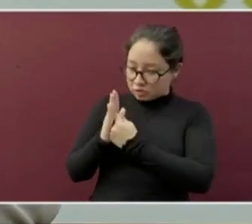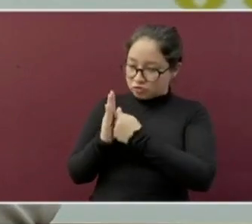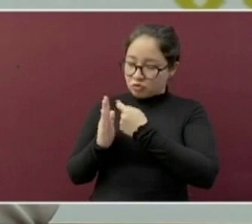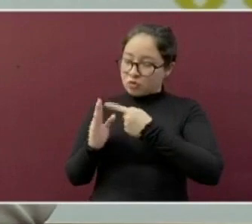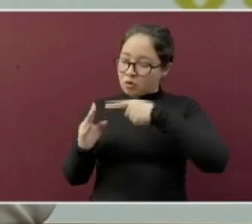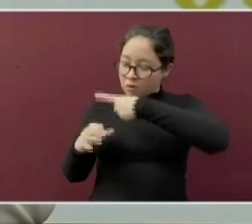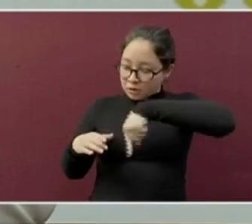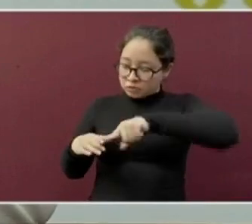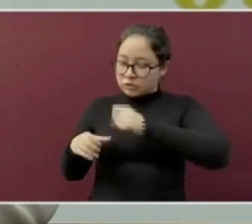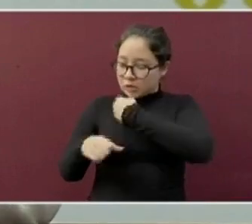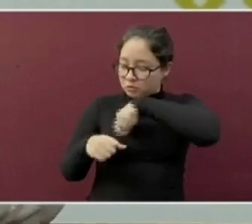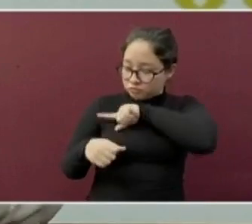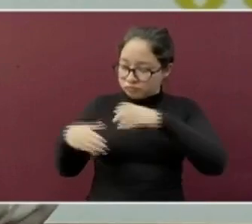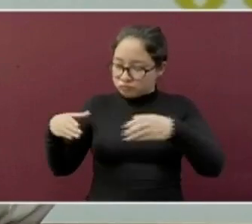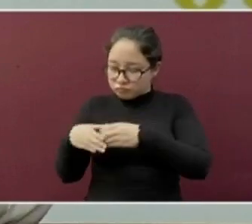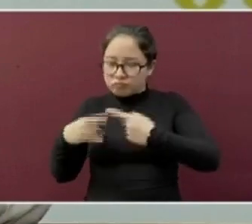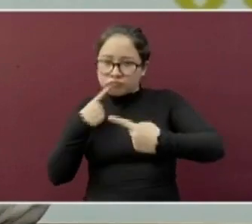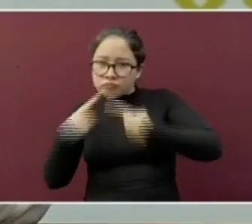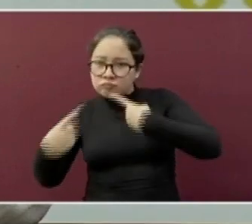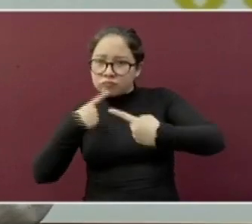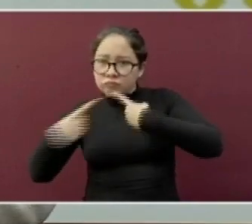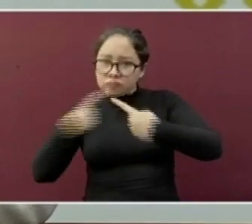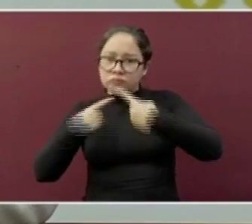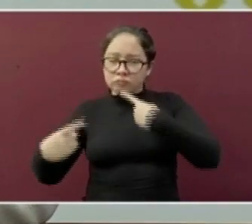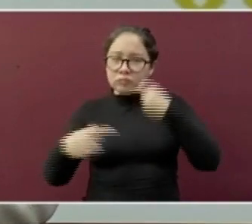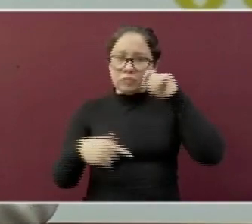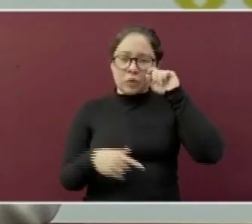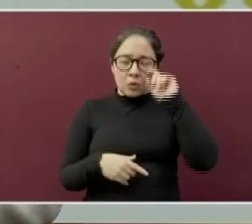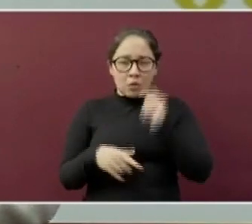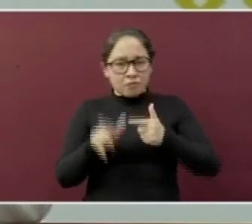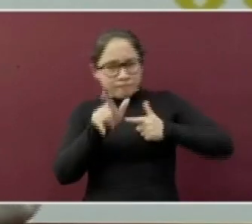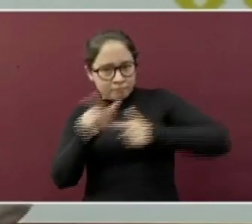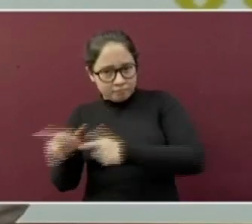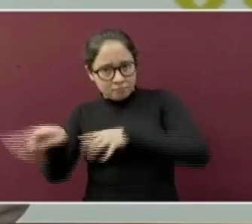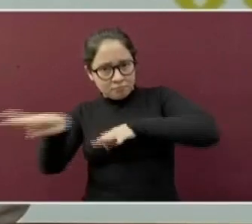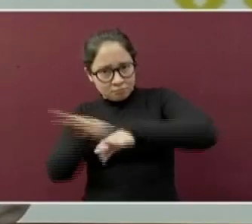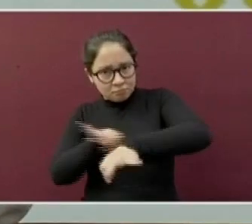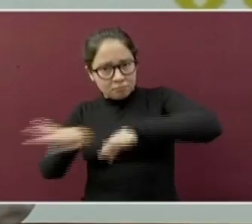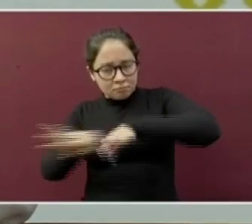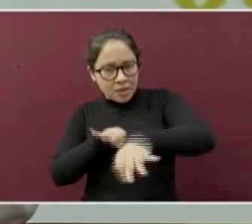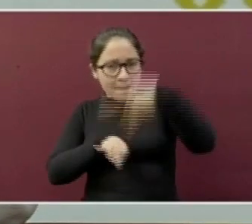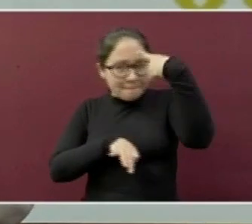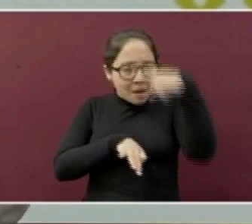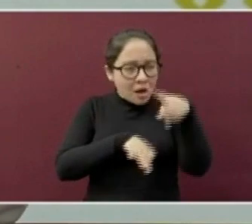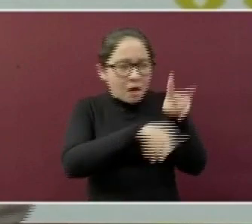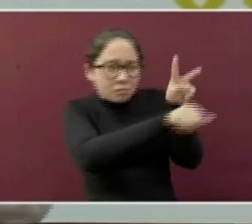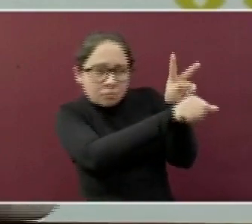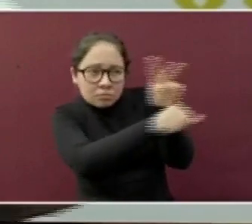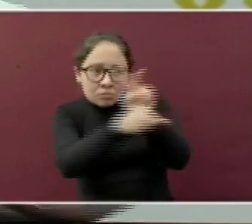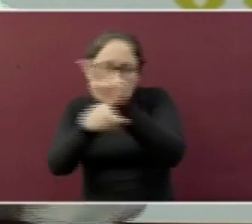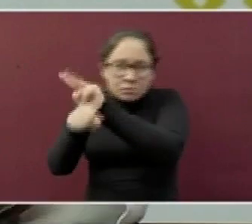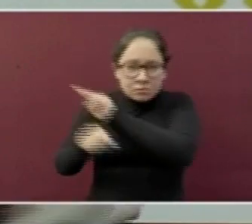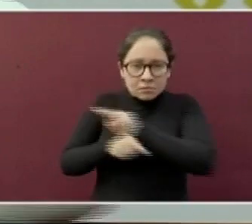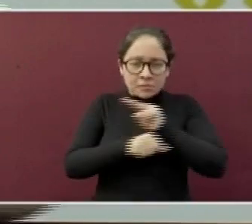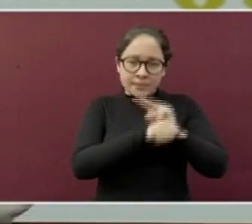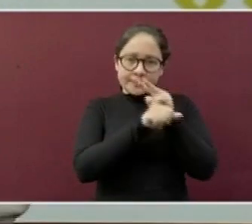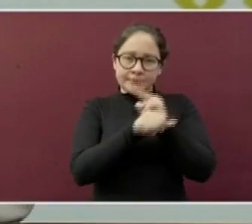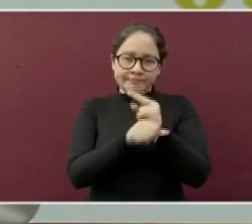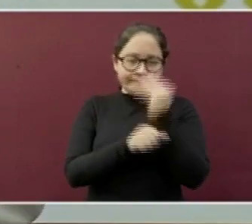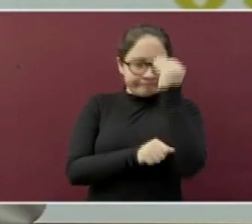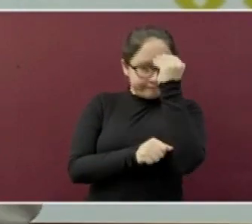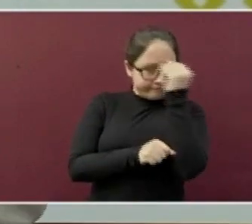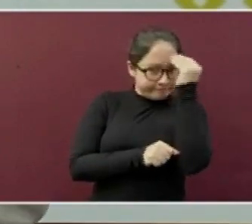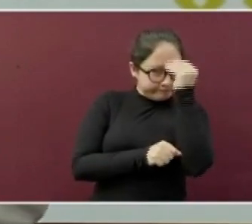trabaja de manera continua en la vigilancia, en el análisis